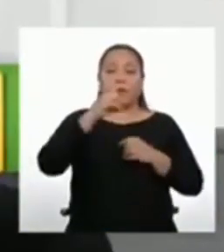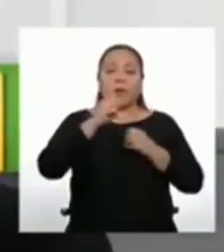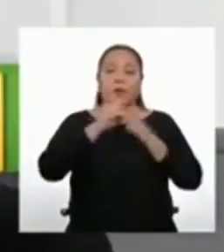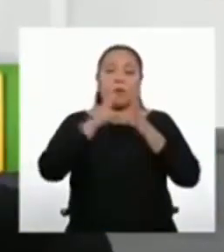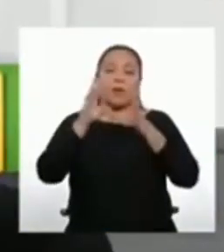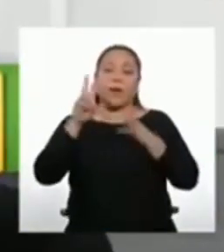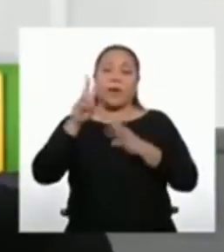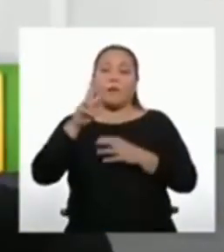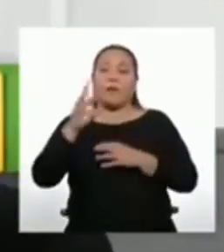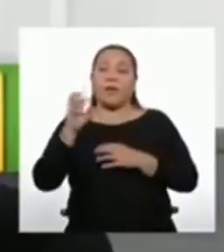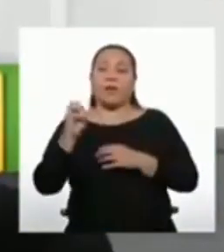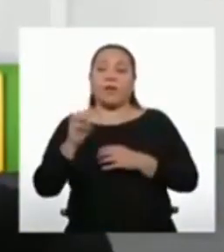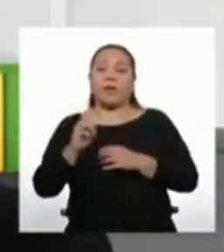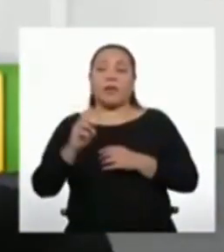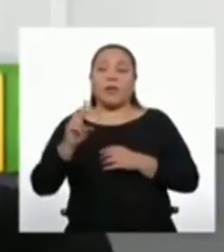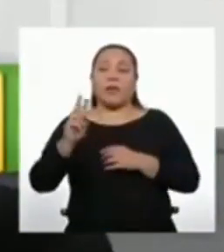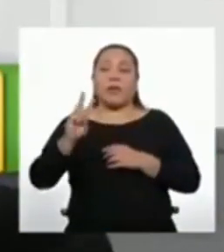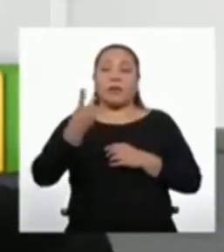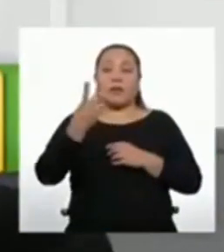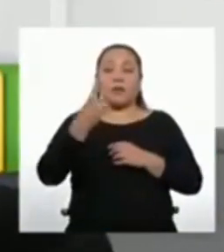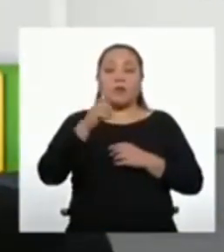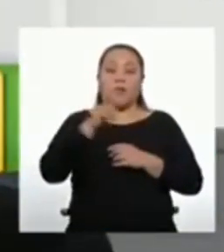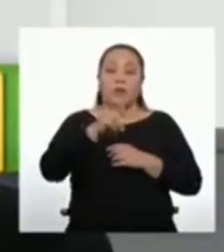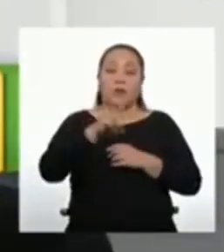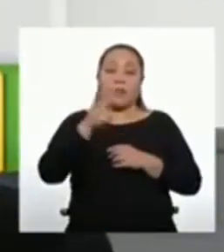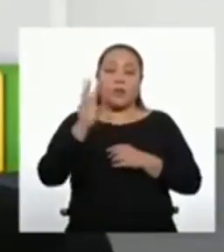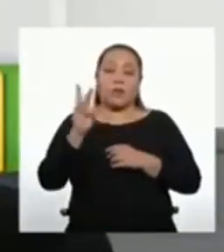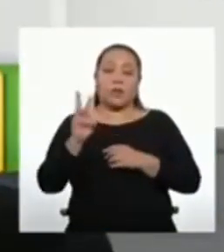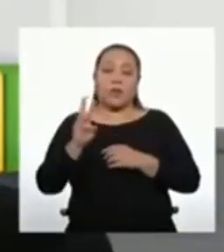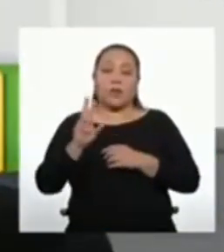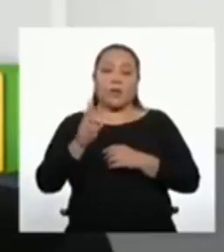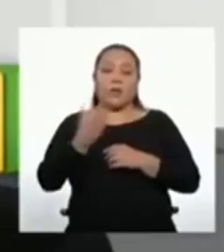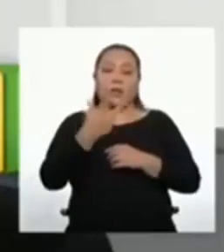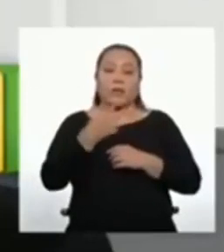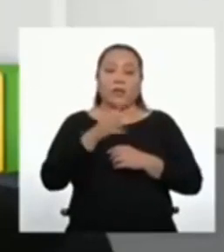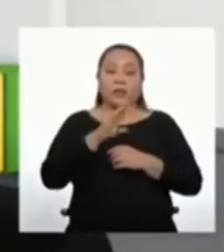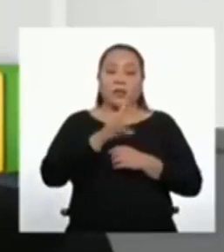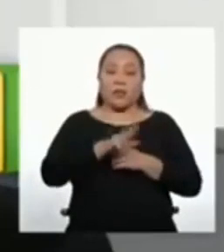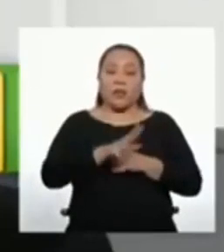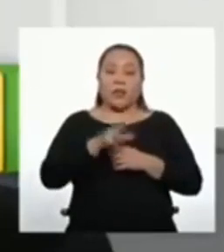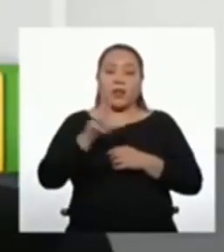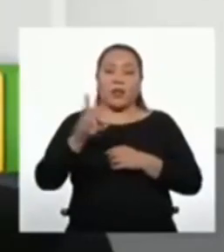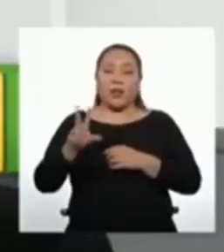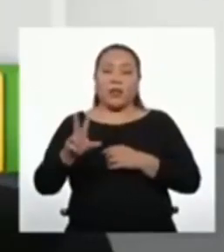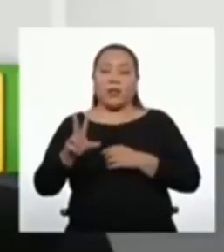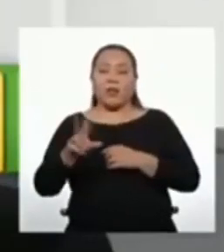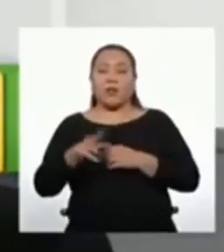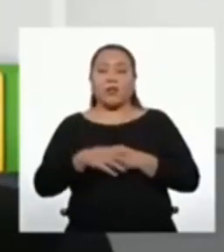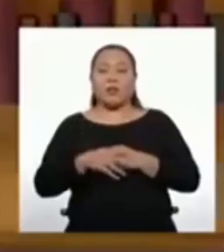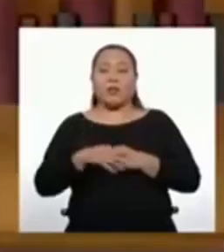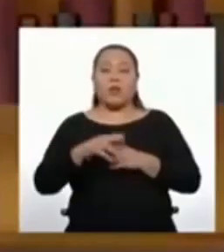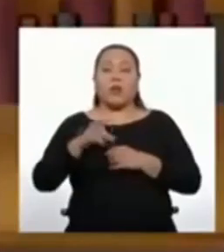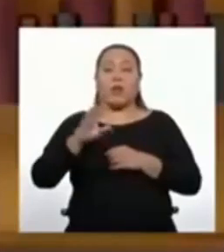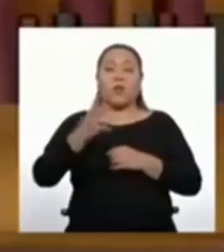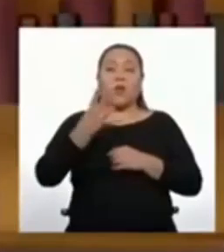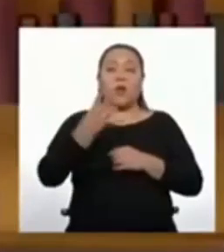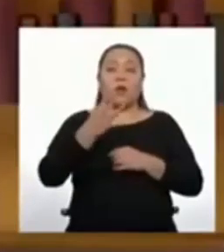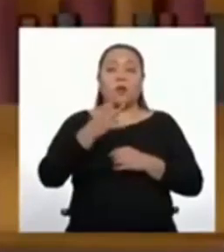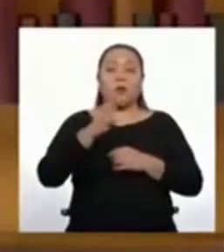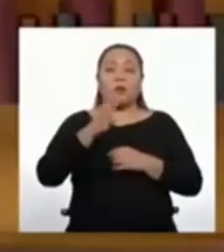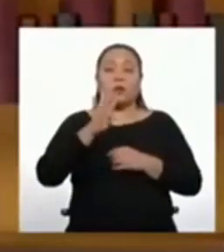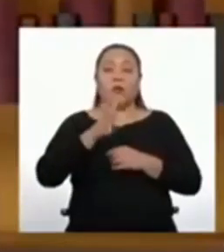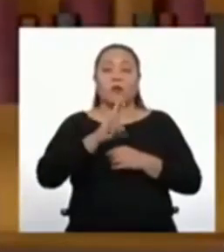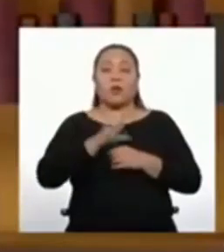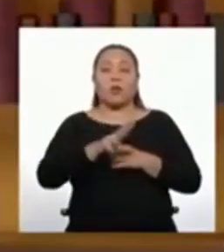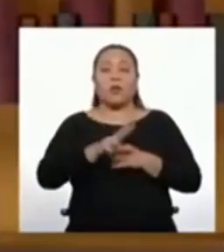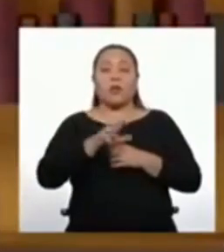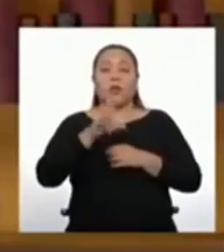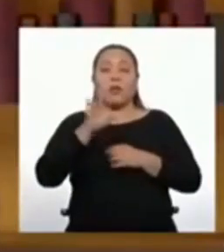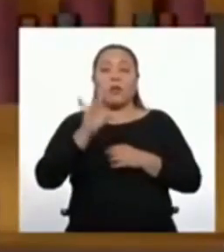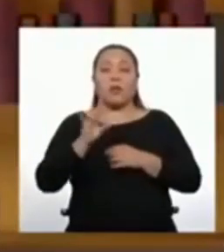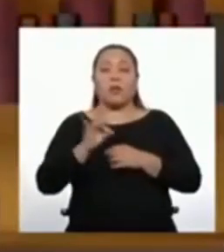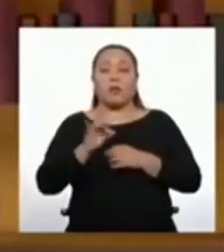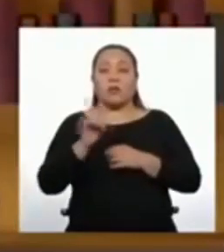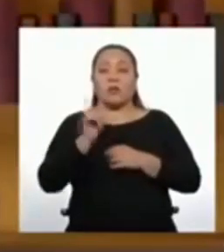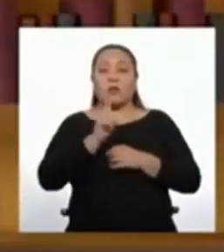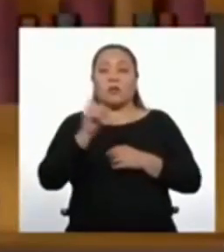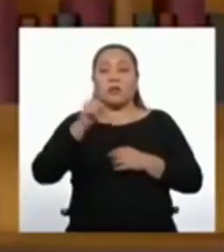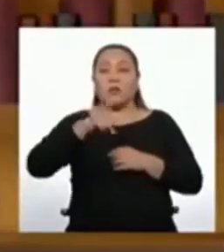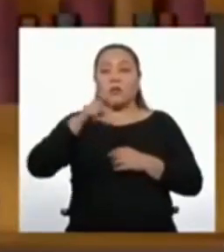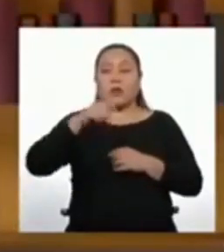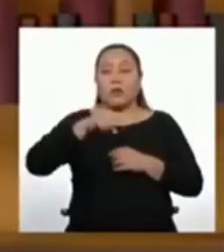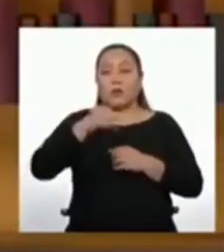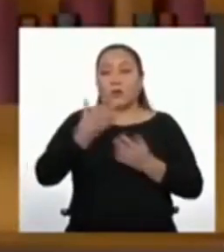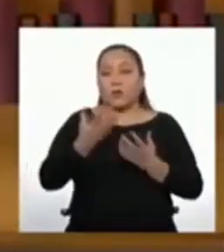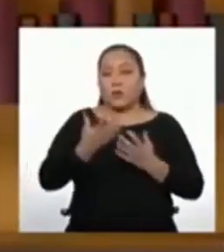día se hizo 20, el segundo 26, el tercero 32 y el cuarto 38. No necesitamos ser genios para